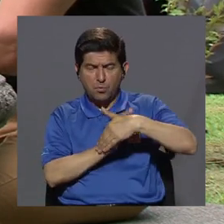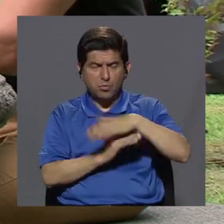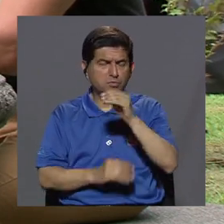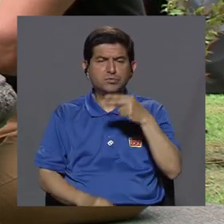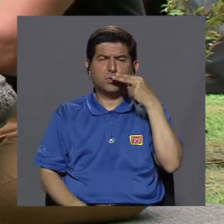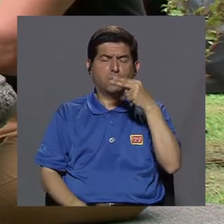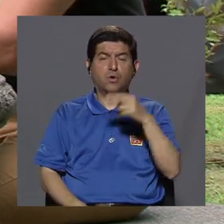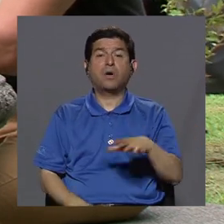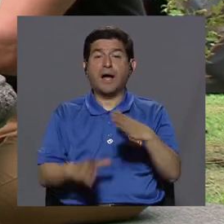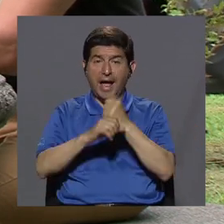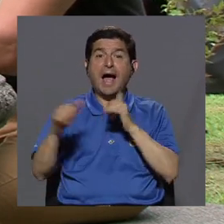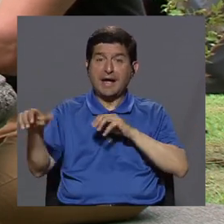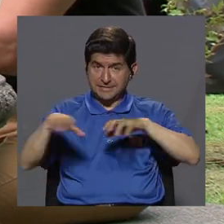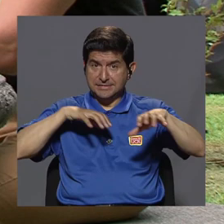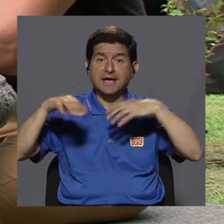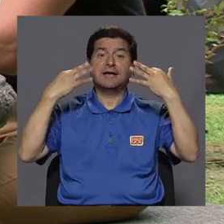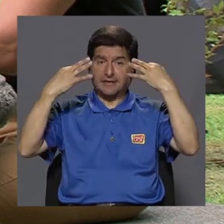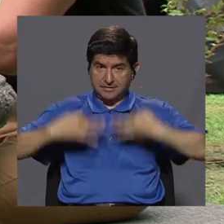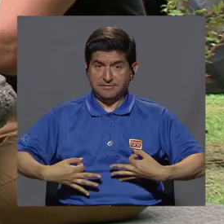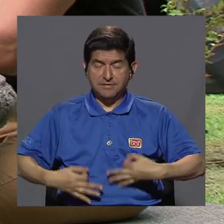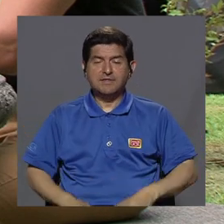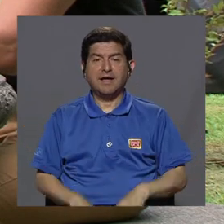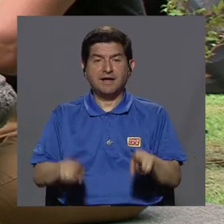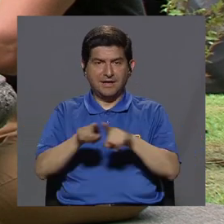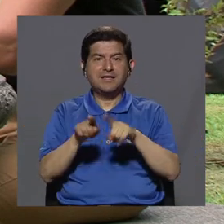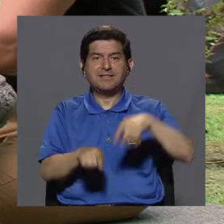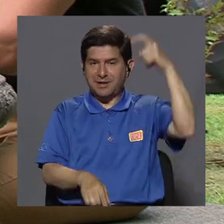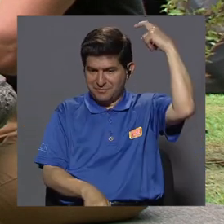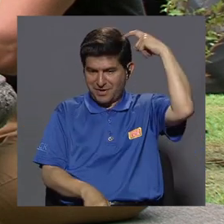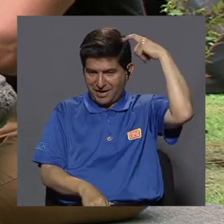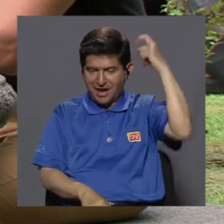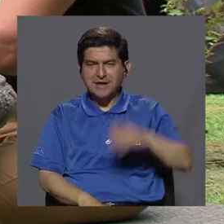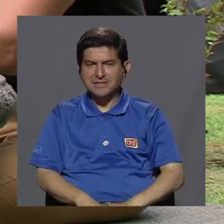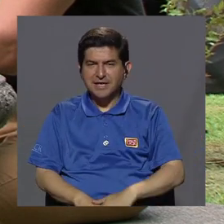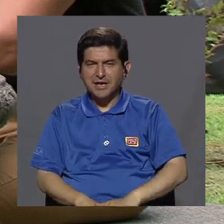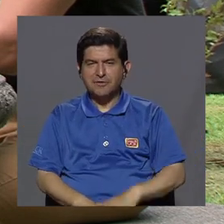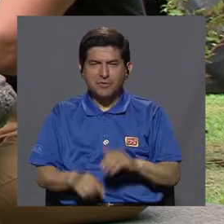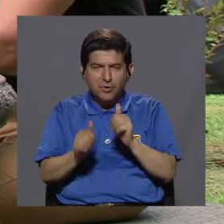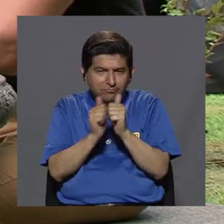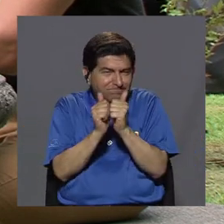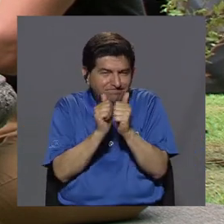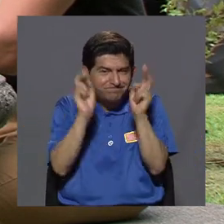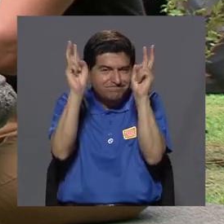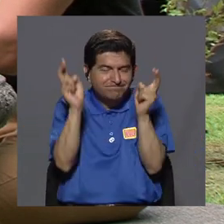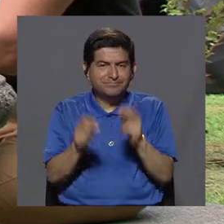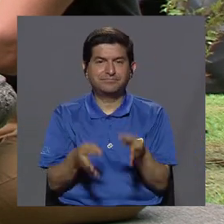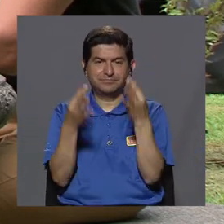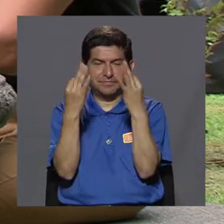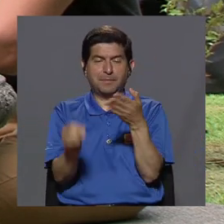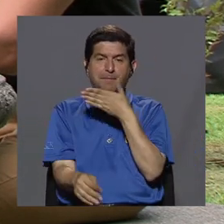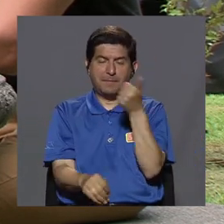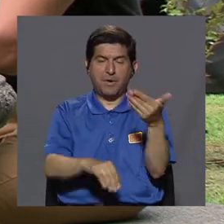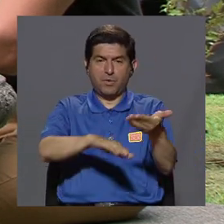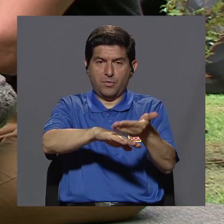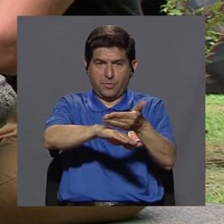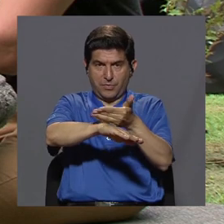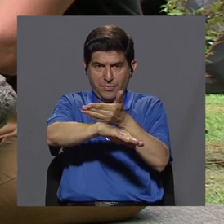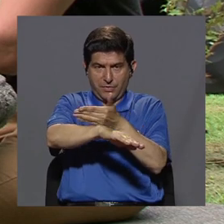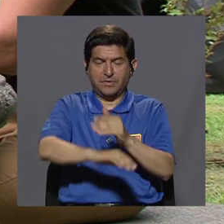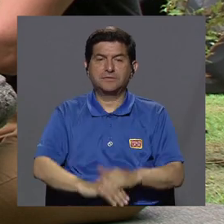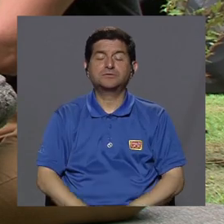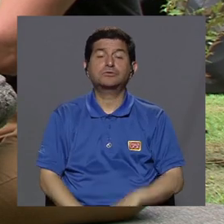ejercicio, y de ejercitar entonces el cerebro también para, para buscar esa